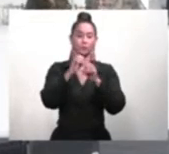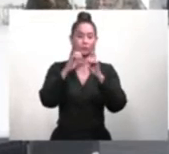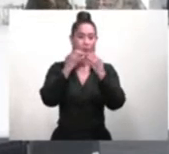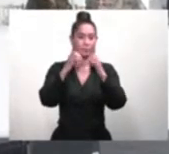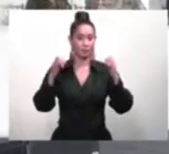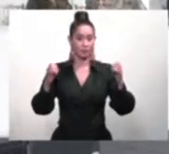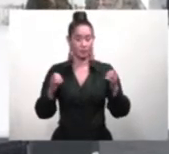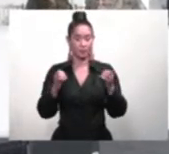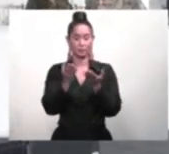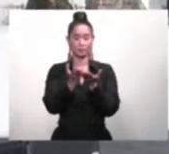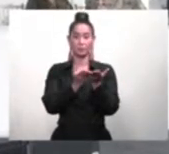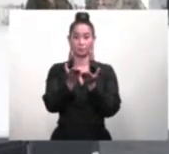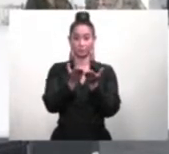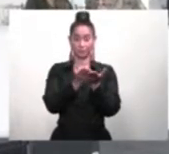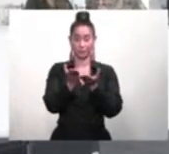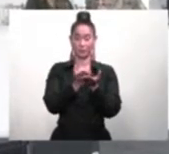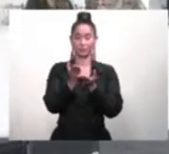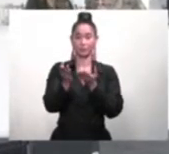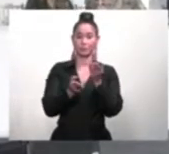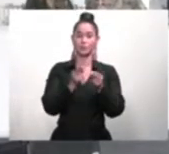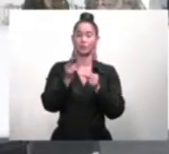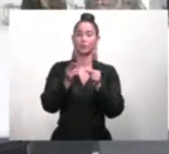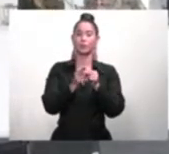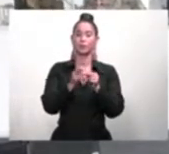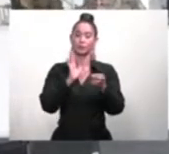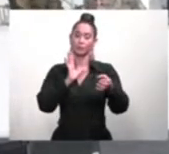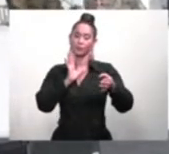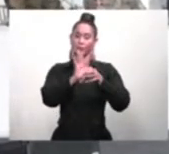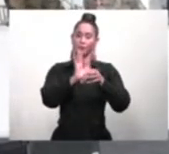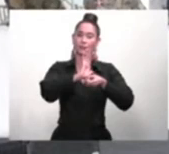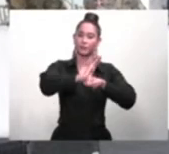Gestión Sanitaria para el Combate de la COVID-19.